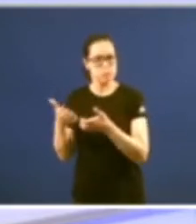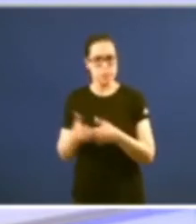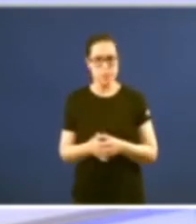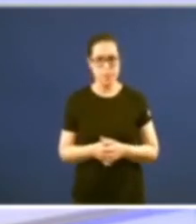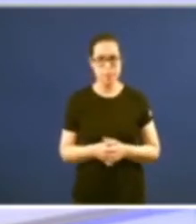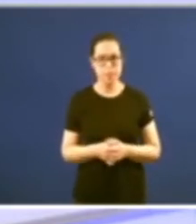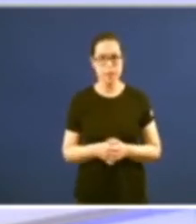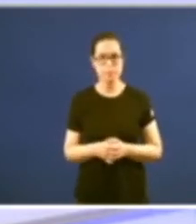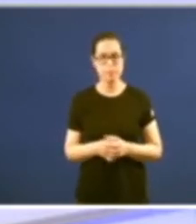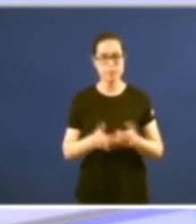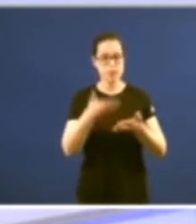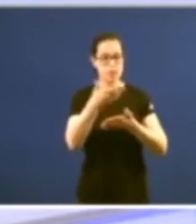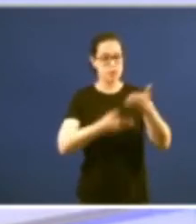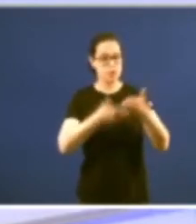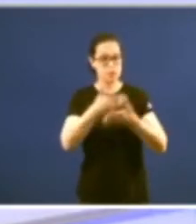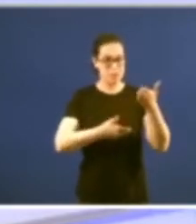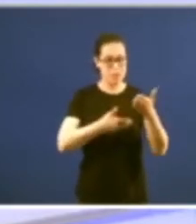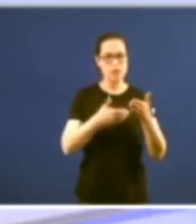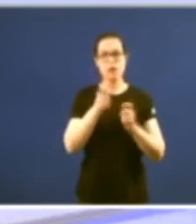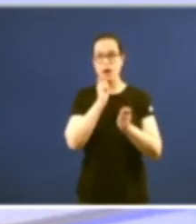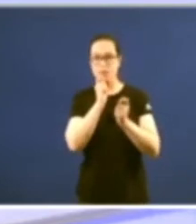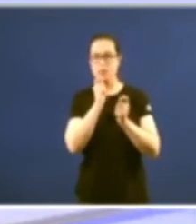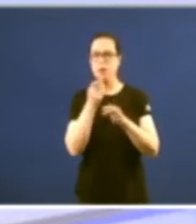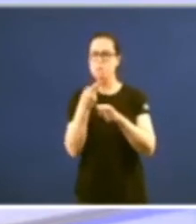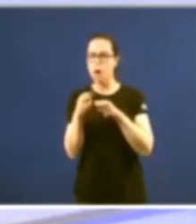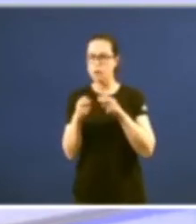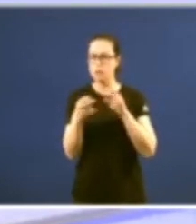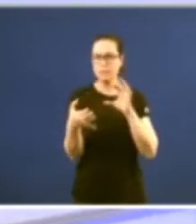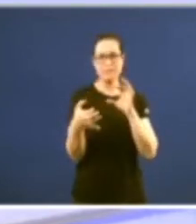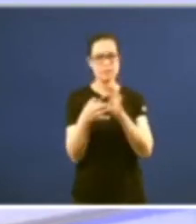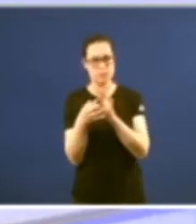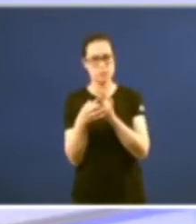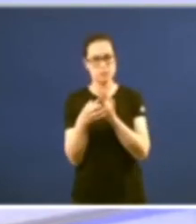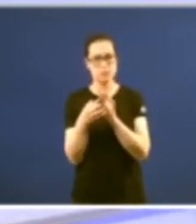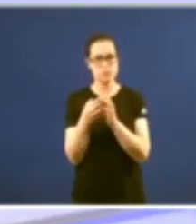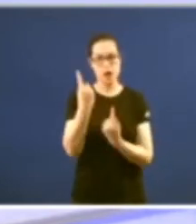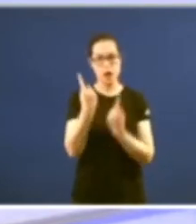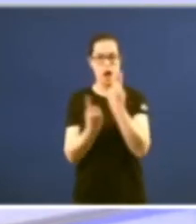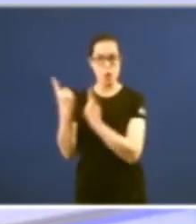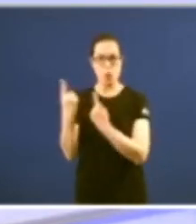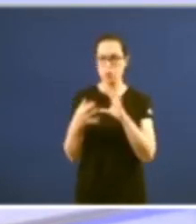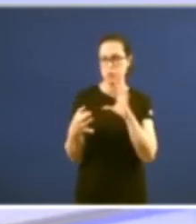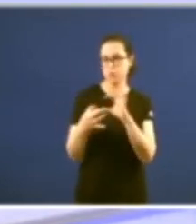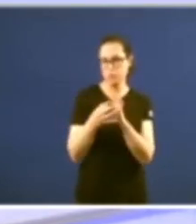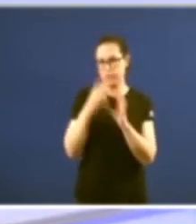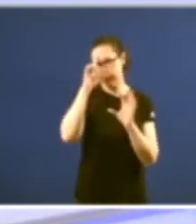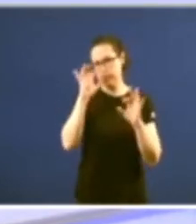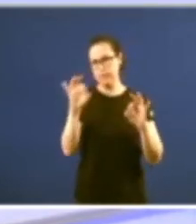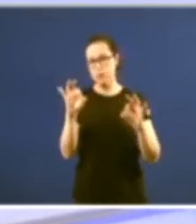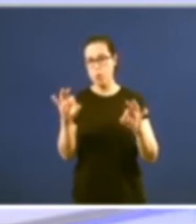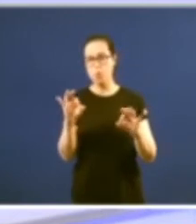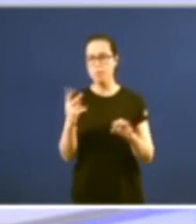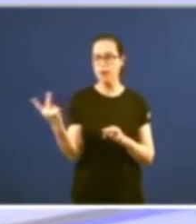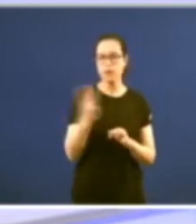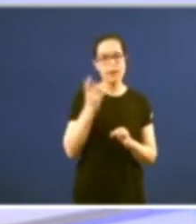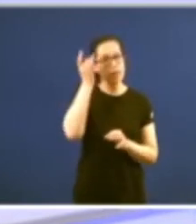foron da man políticos e jornalistas máis próximos entrecido que aconsellaría o sentido común pero desde a mesma idea de